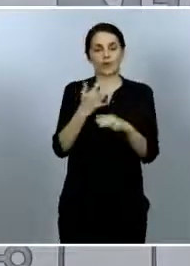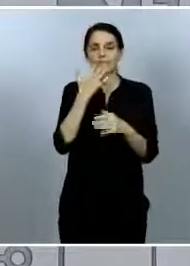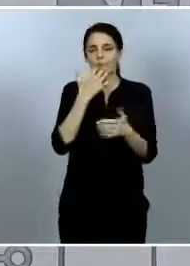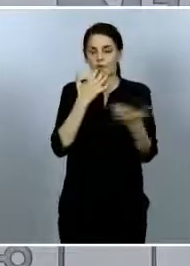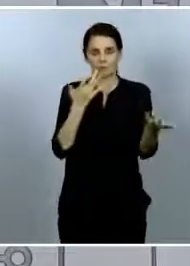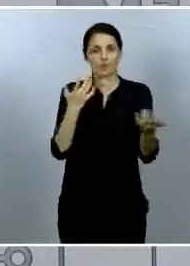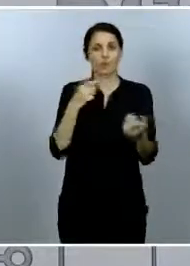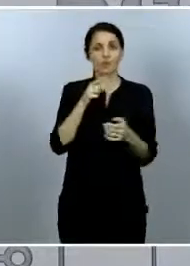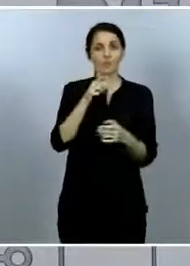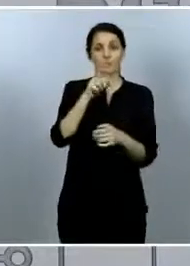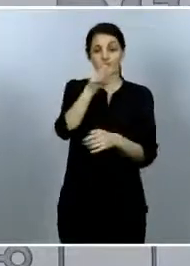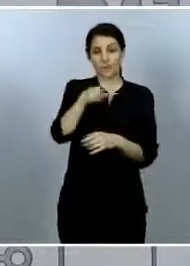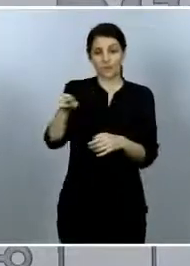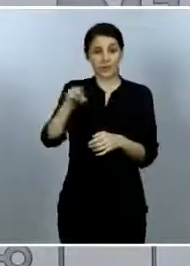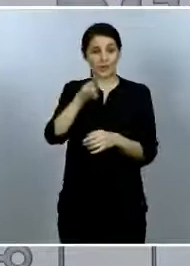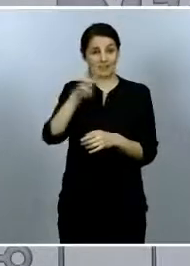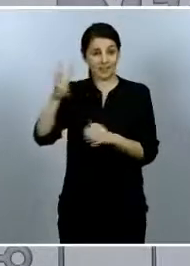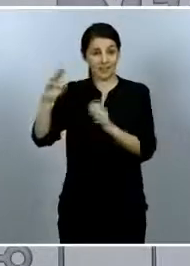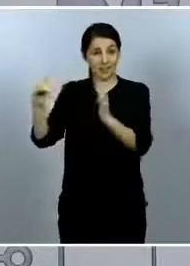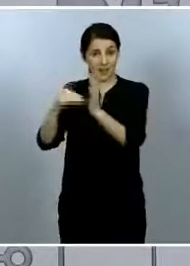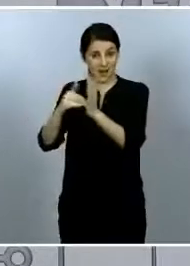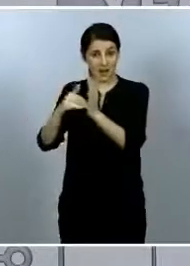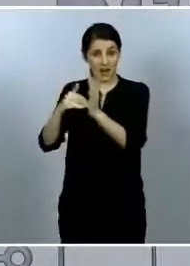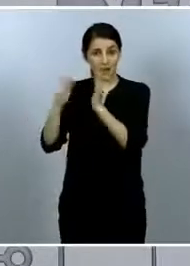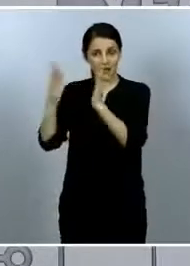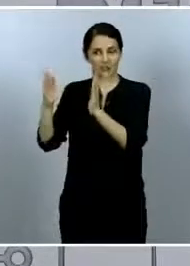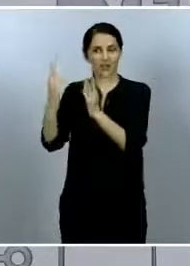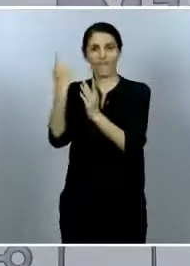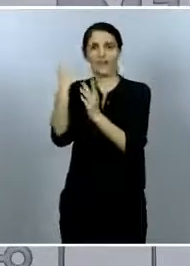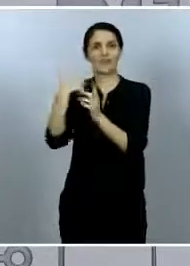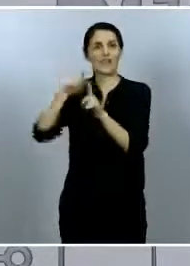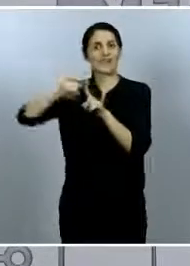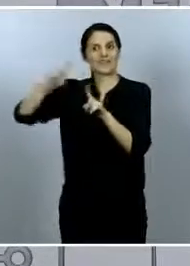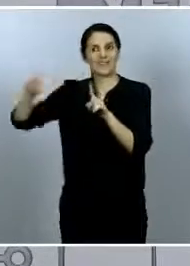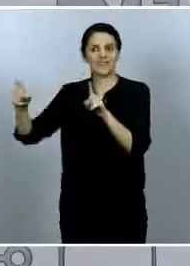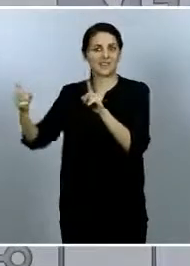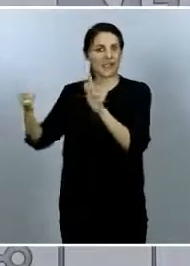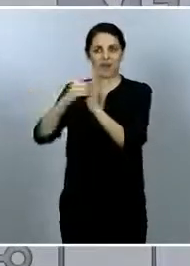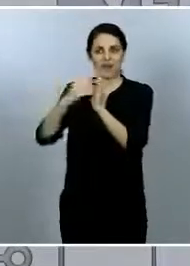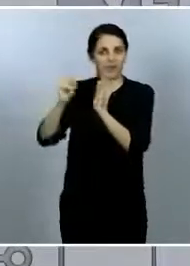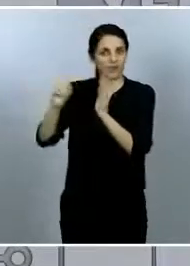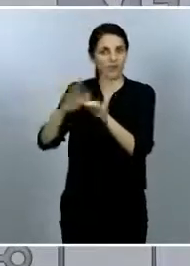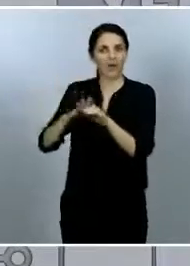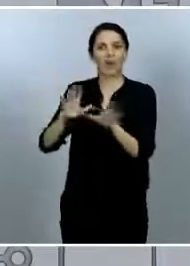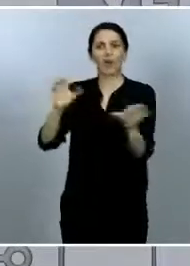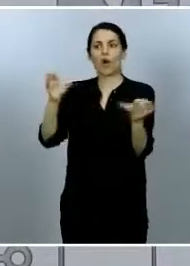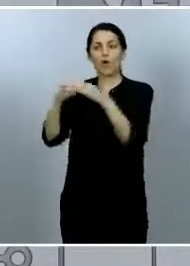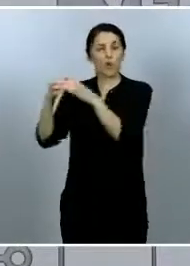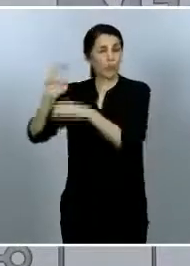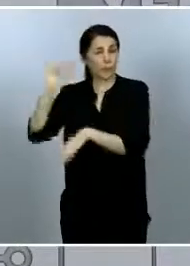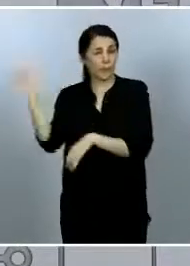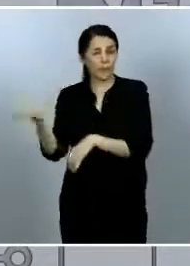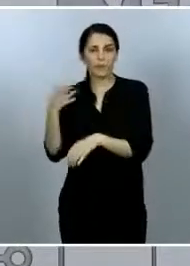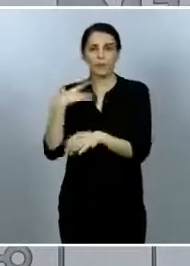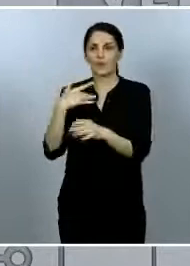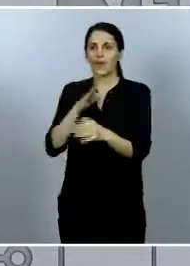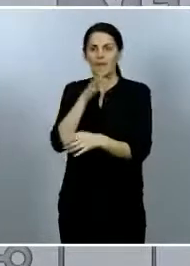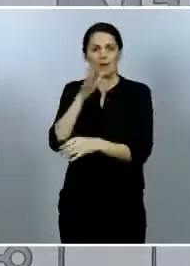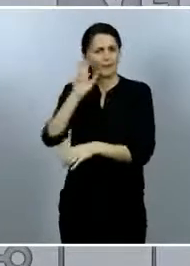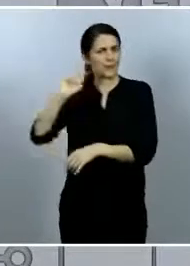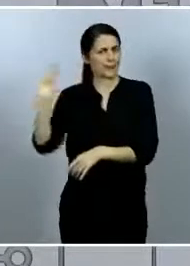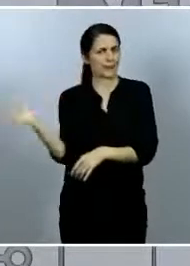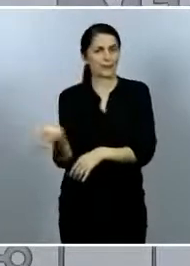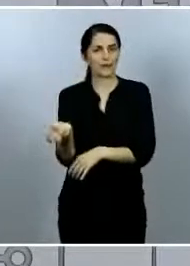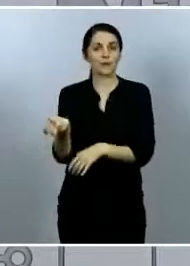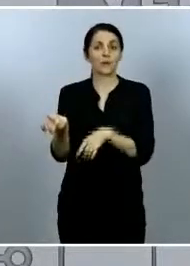no vamos a tener las estadísticas de coronavirus sabiendo que hay todos esos grupos diferentes pregonar que tenemos